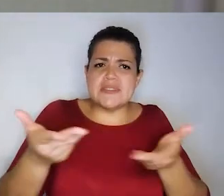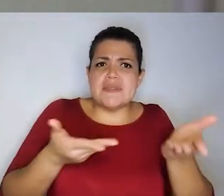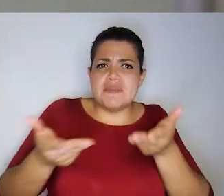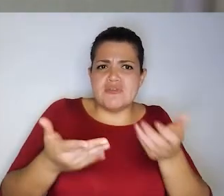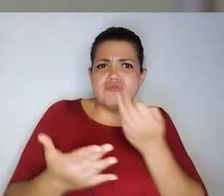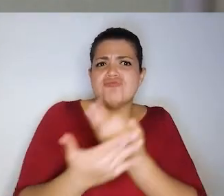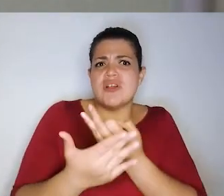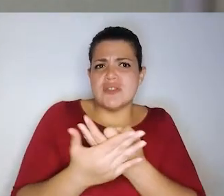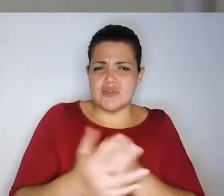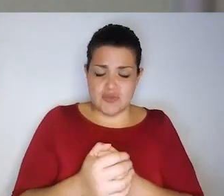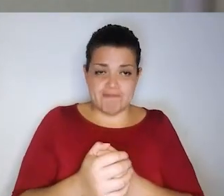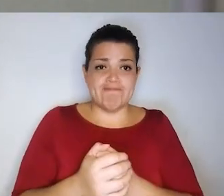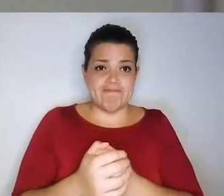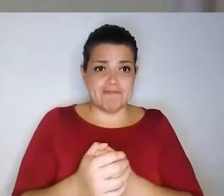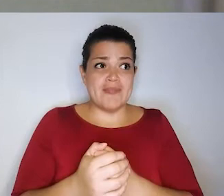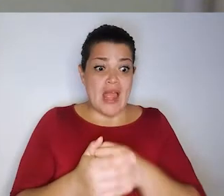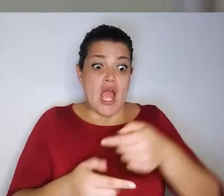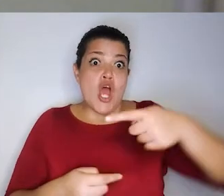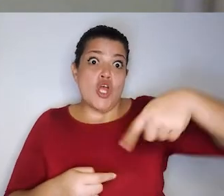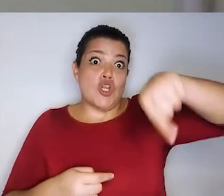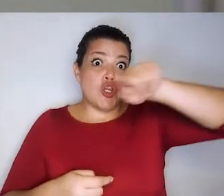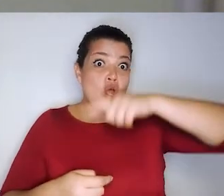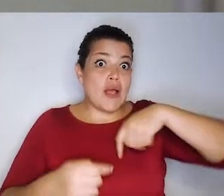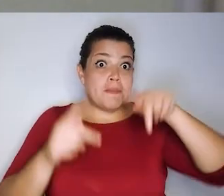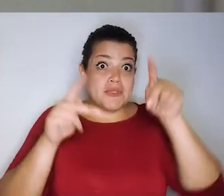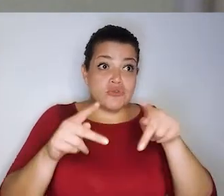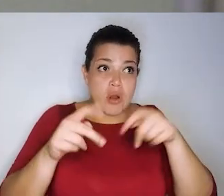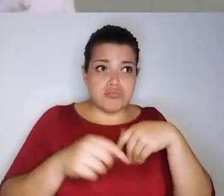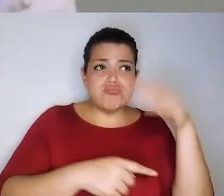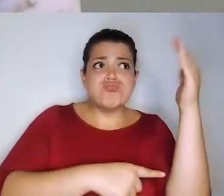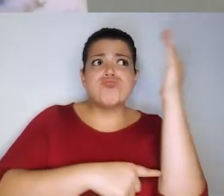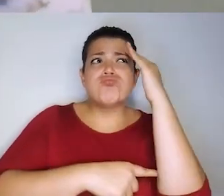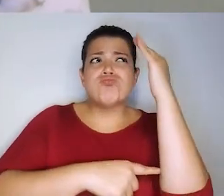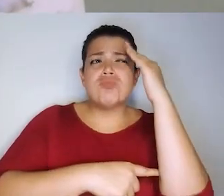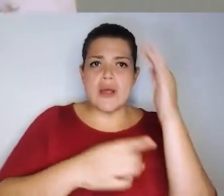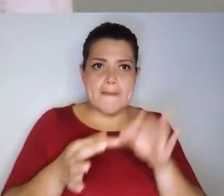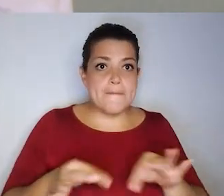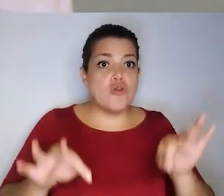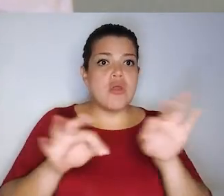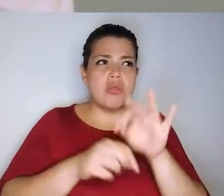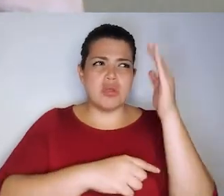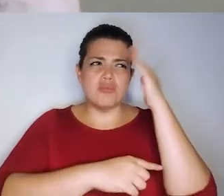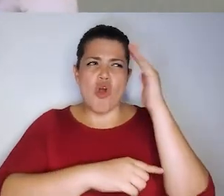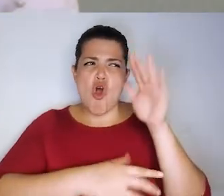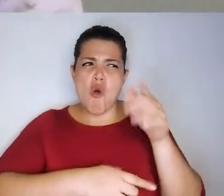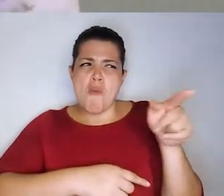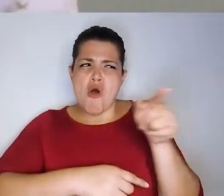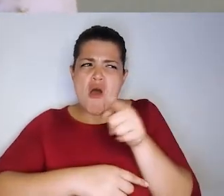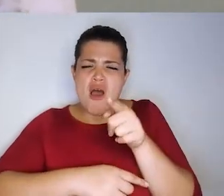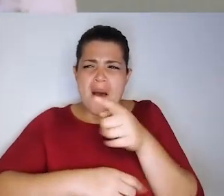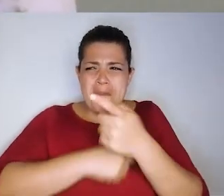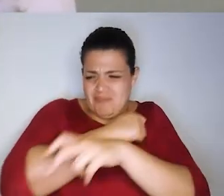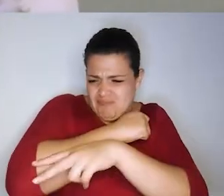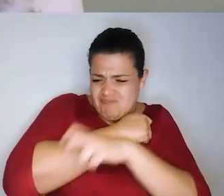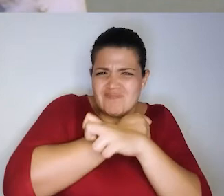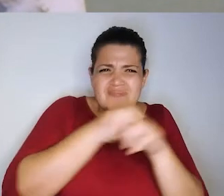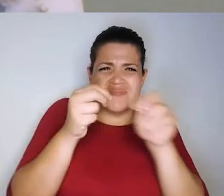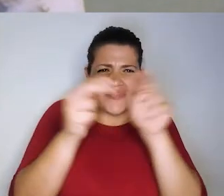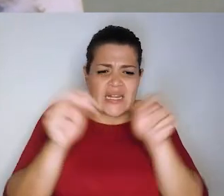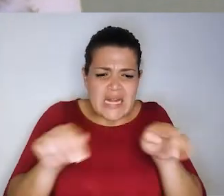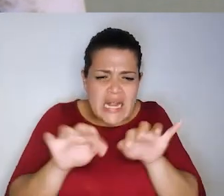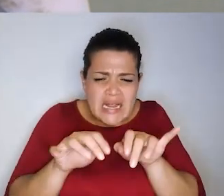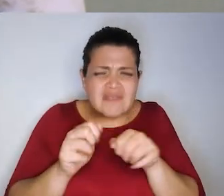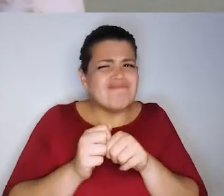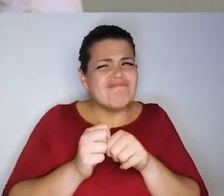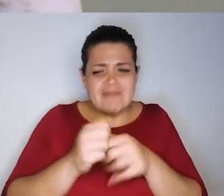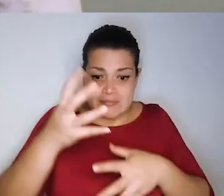adicionales para proteger sus servicios financieros. La educación de los usuarios es lo más importante para hacerle